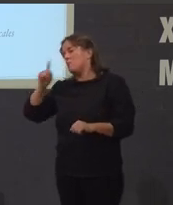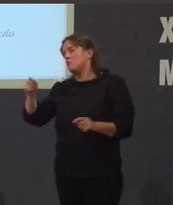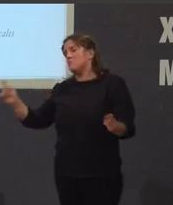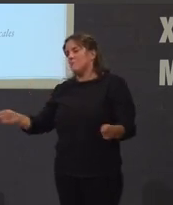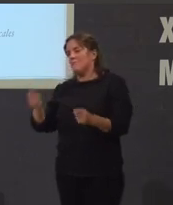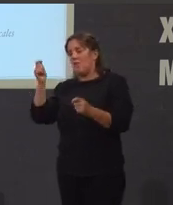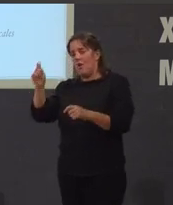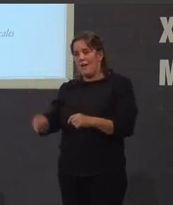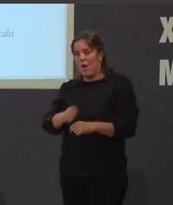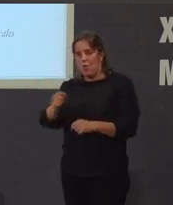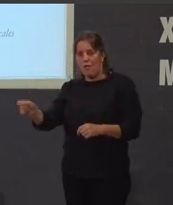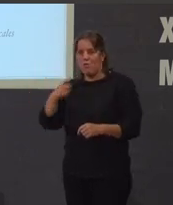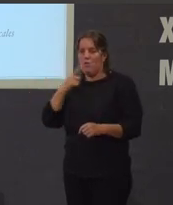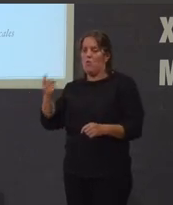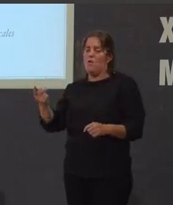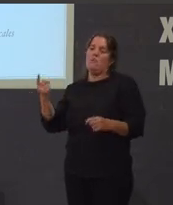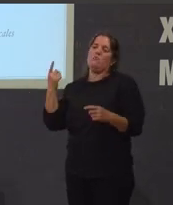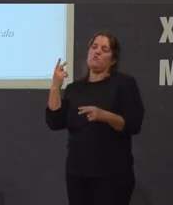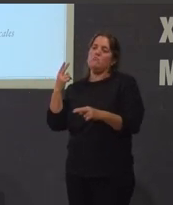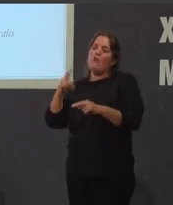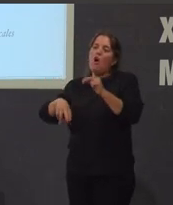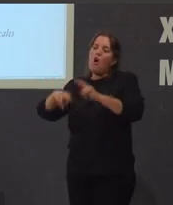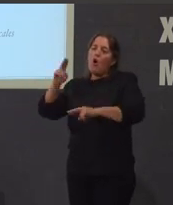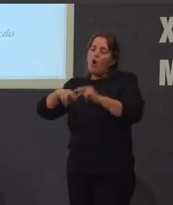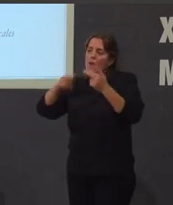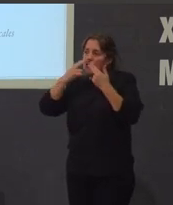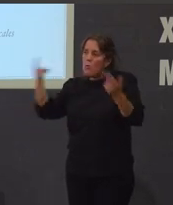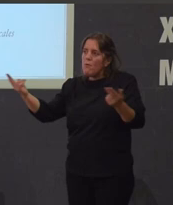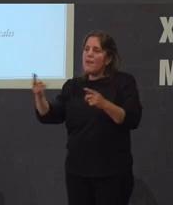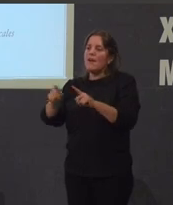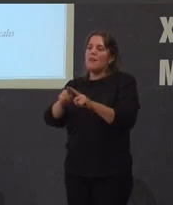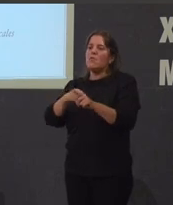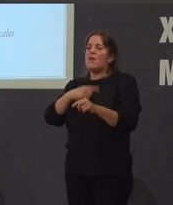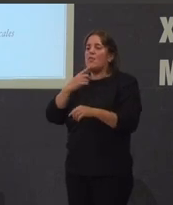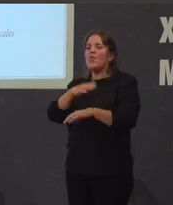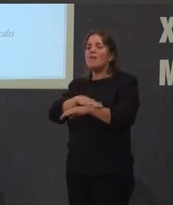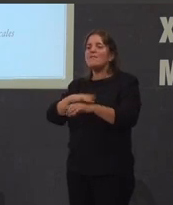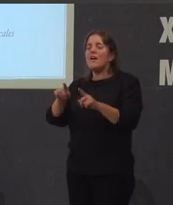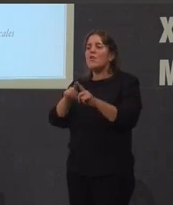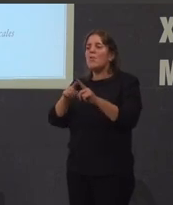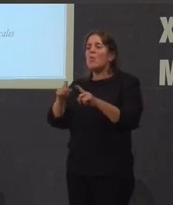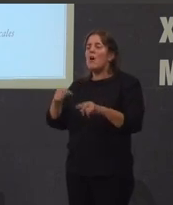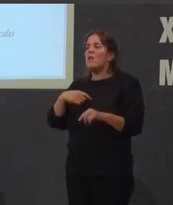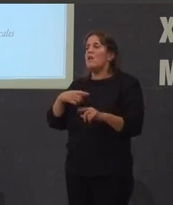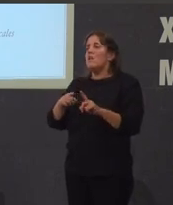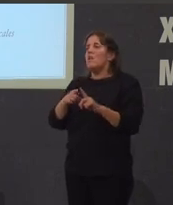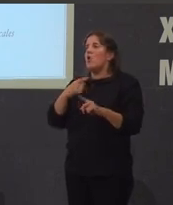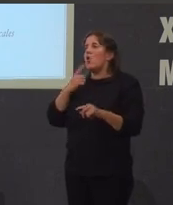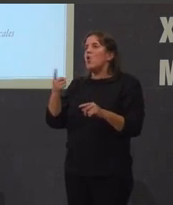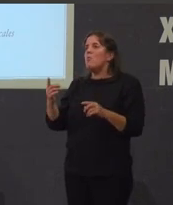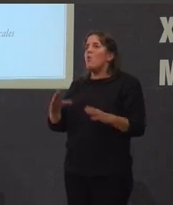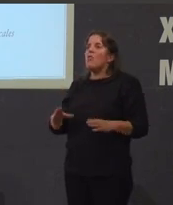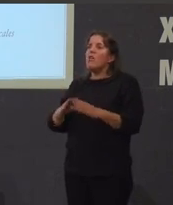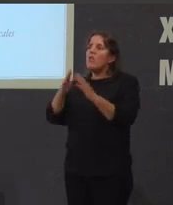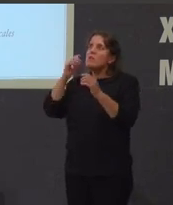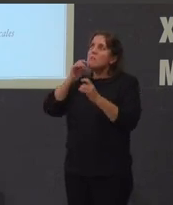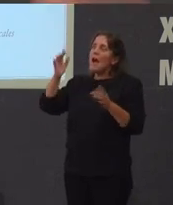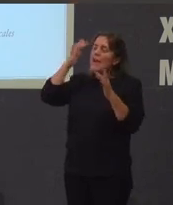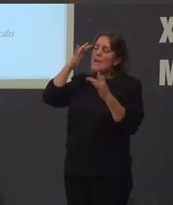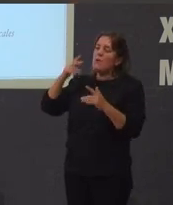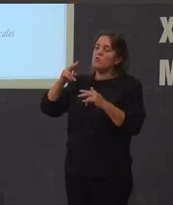públicas aparece un Estado que se legitimase mesmo como Deus es maxina si construindo